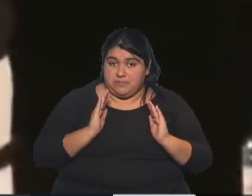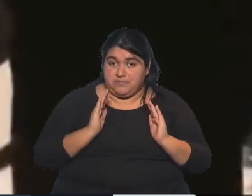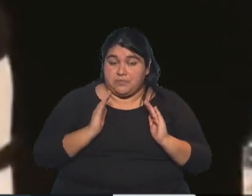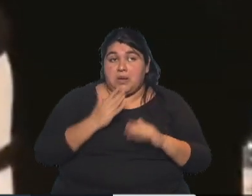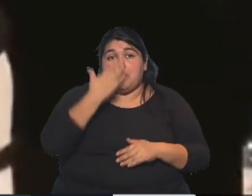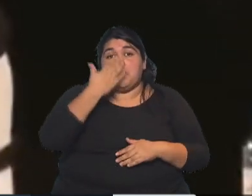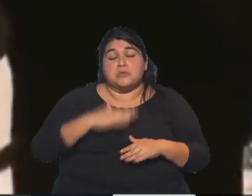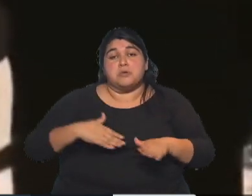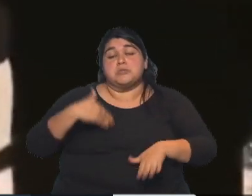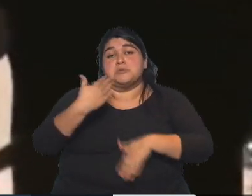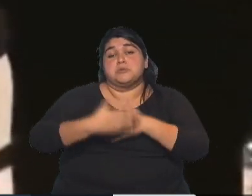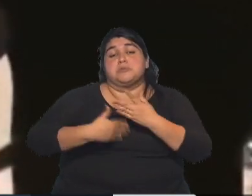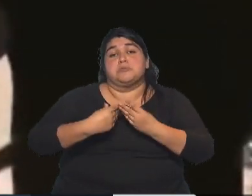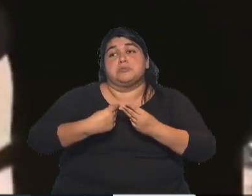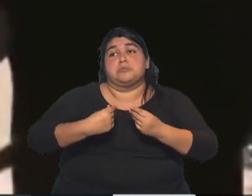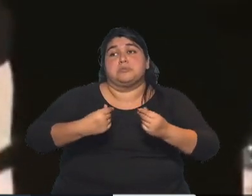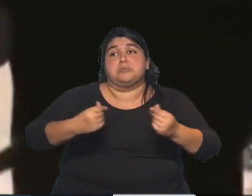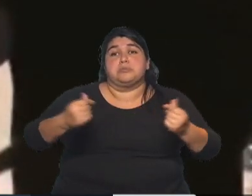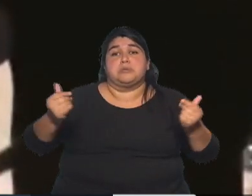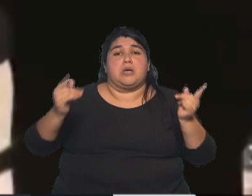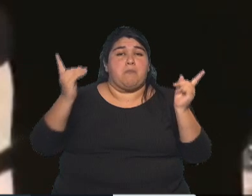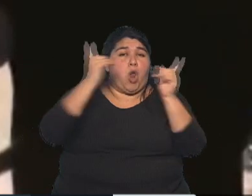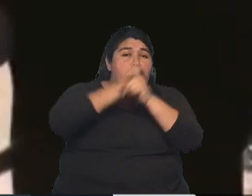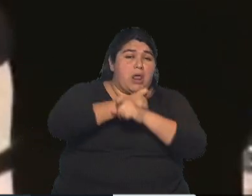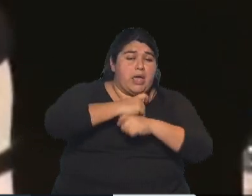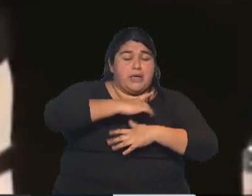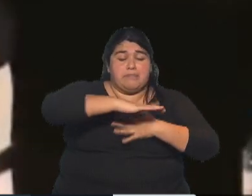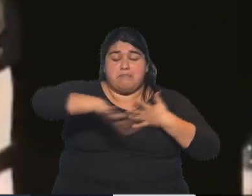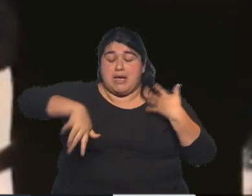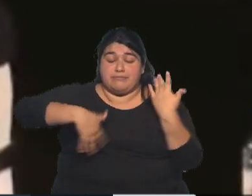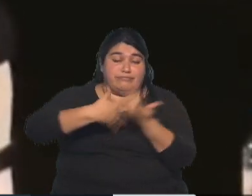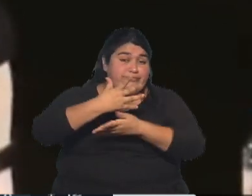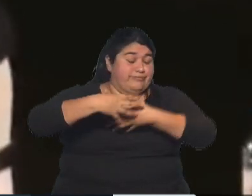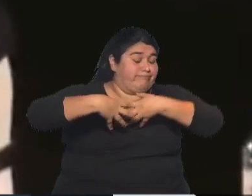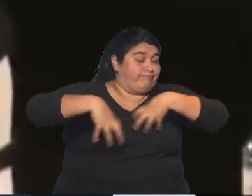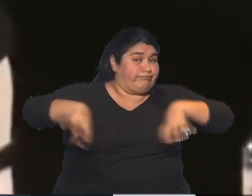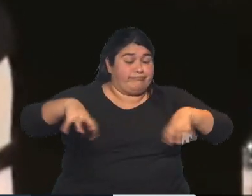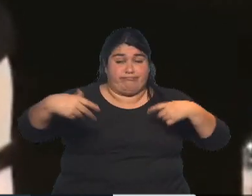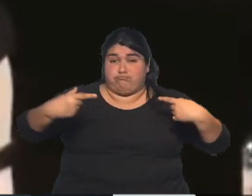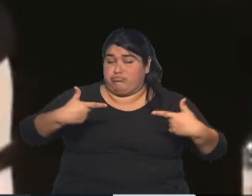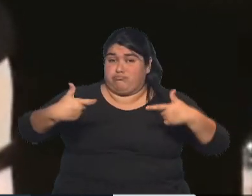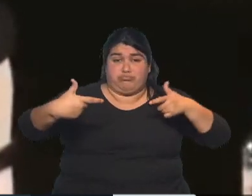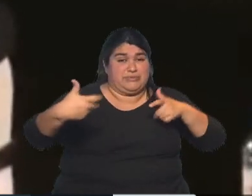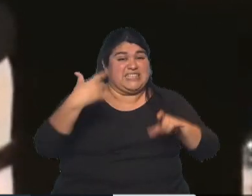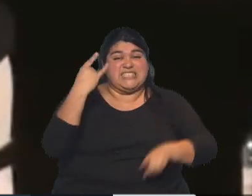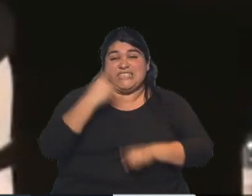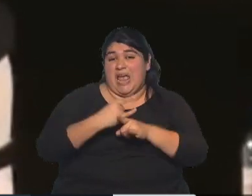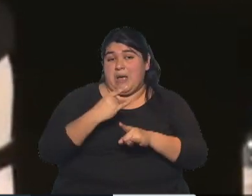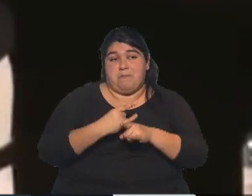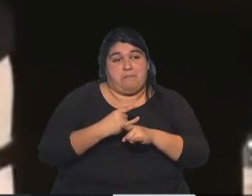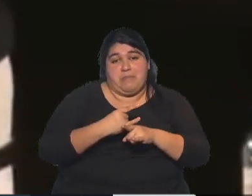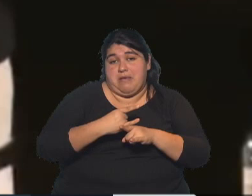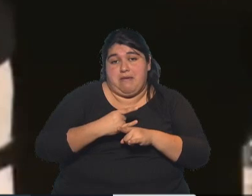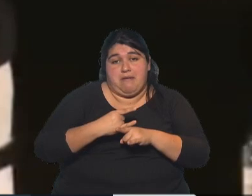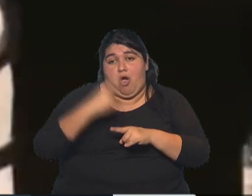común se fue perdiendo en toda la grieta, la múltiple grieta que tenemos por todo lado